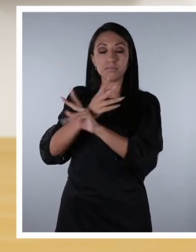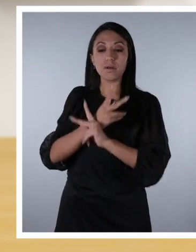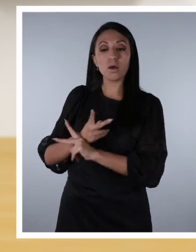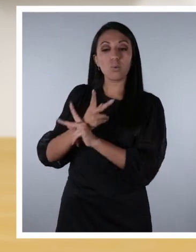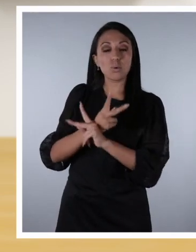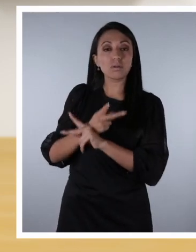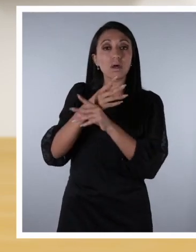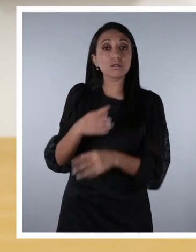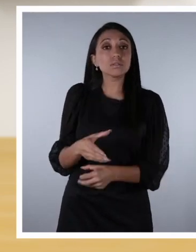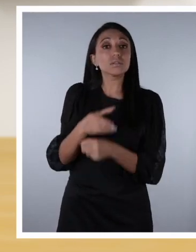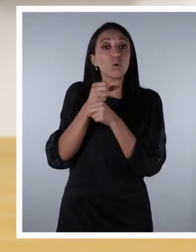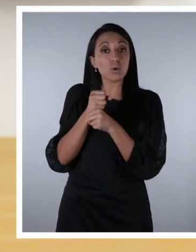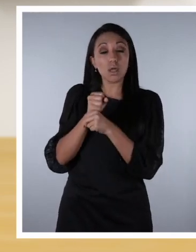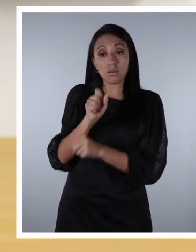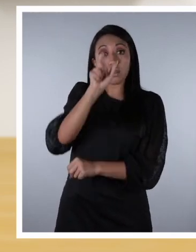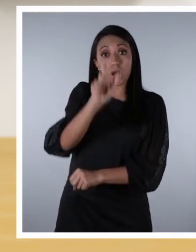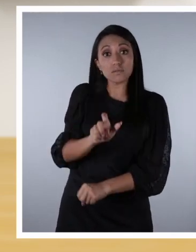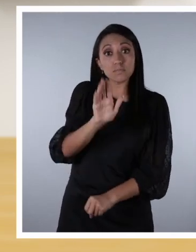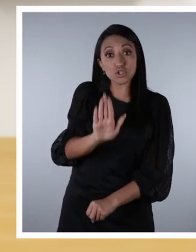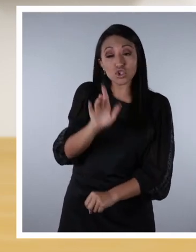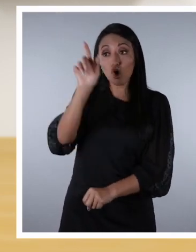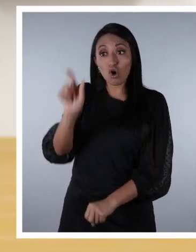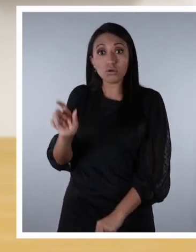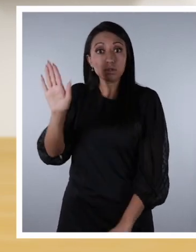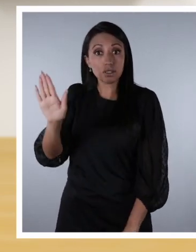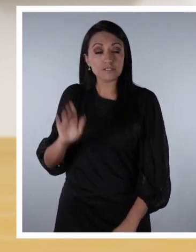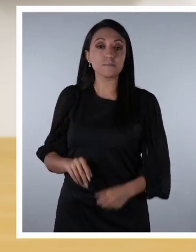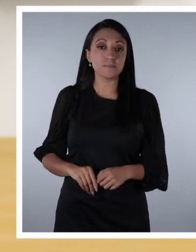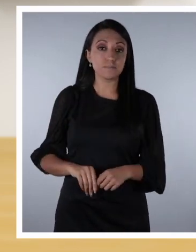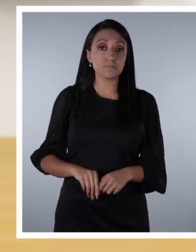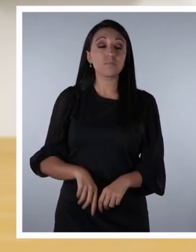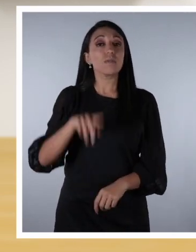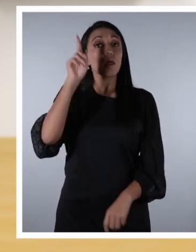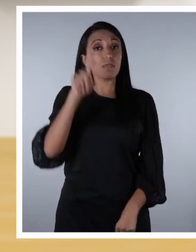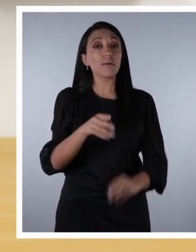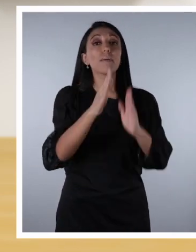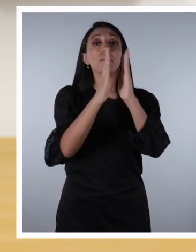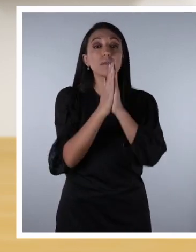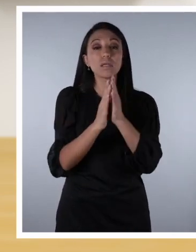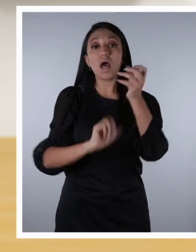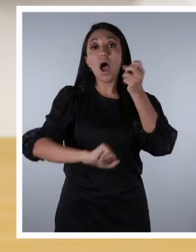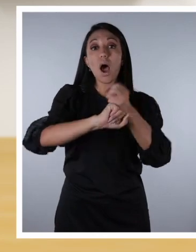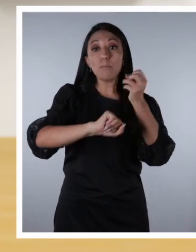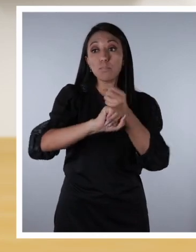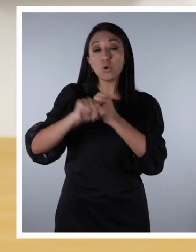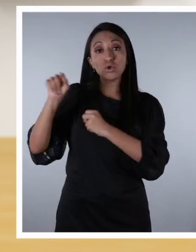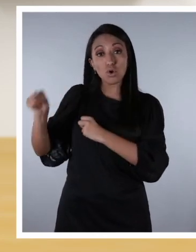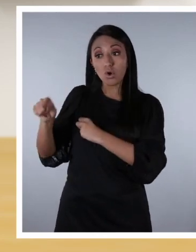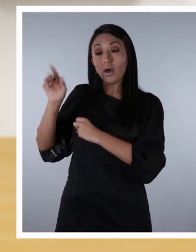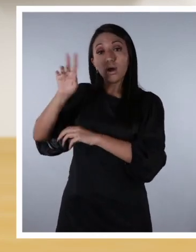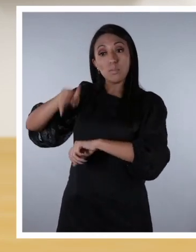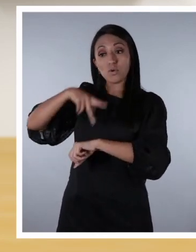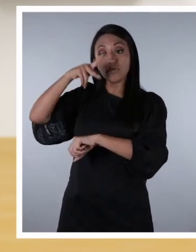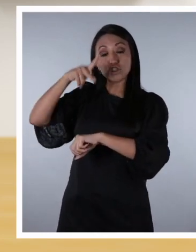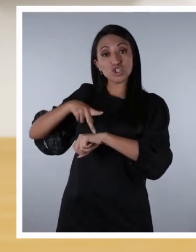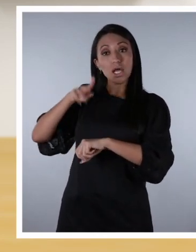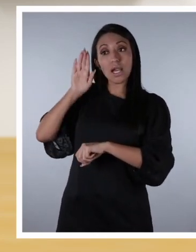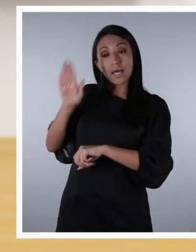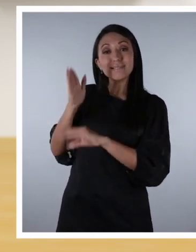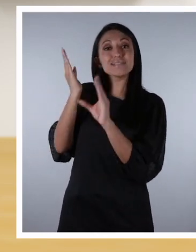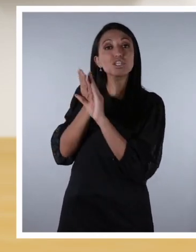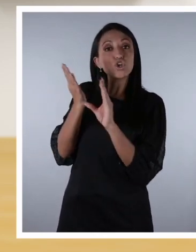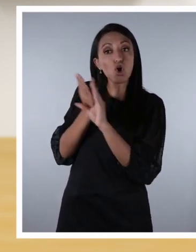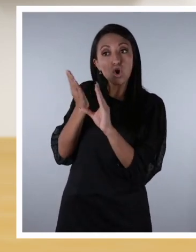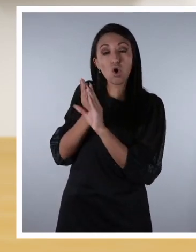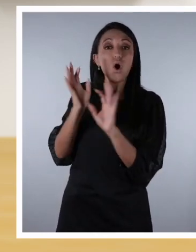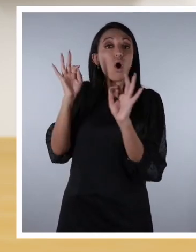precautelar la seguridad de la víctima. Si es necesario, se debe pedir apoyo al DC o a un profesional de la salud mental de la